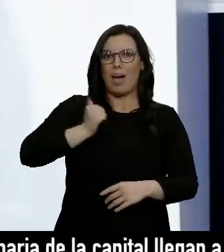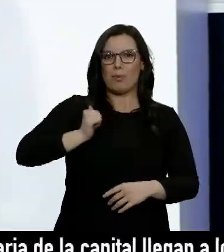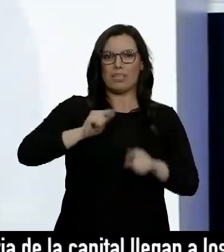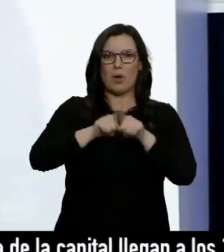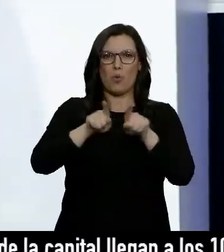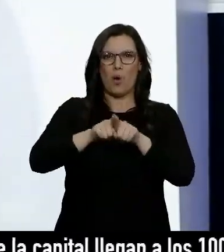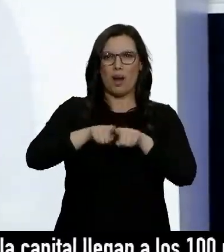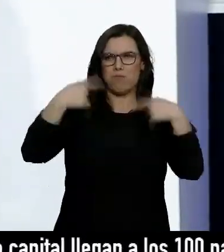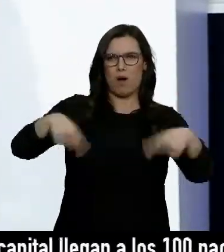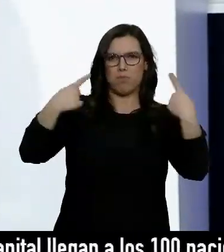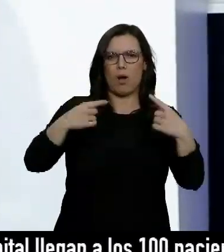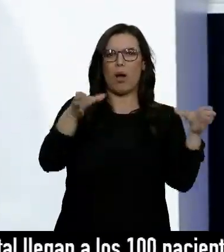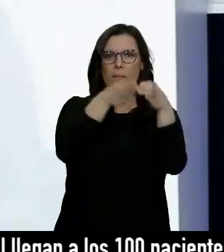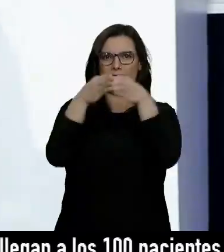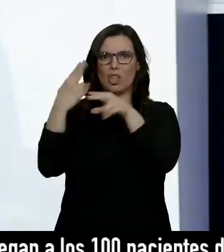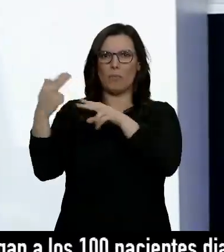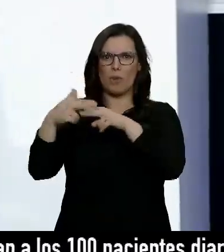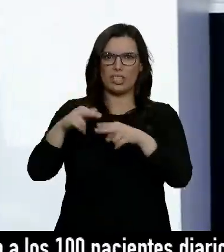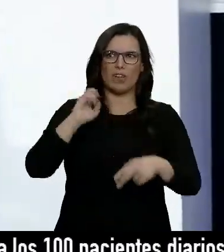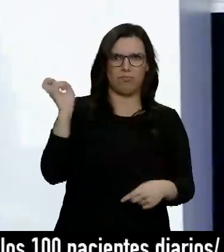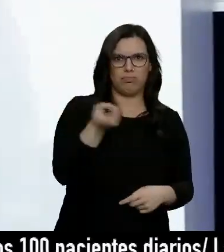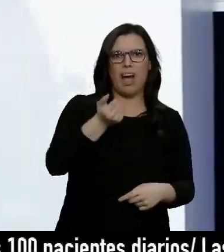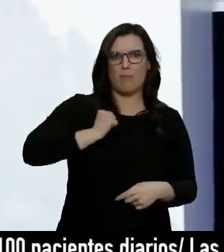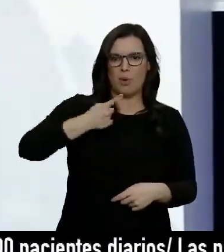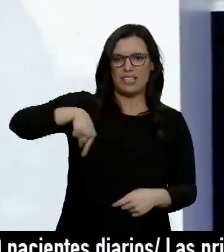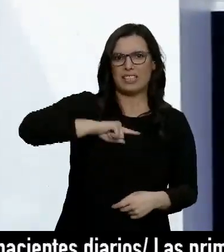de campo de batalla por diversos partidos y esto también ya nos indigna.